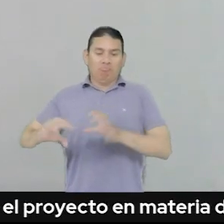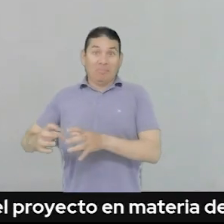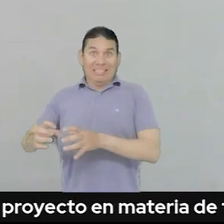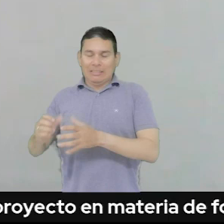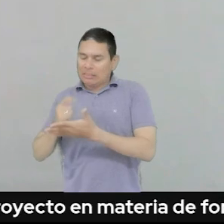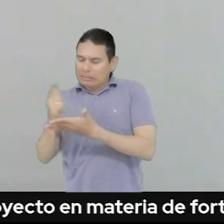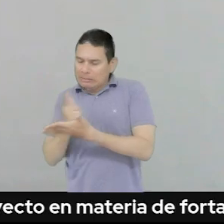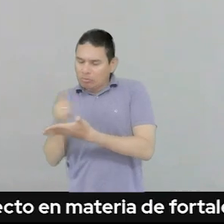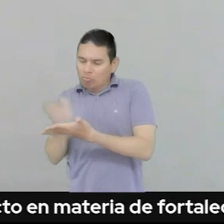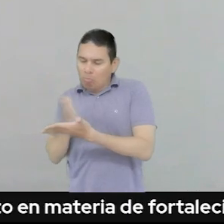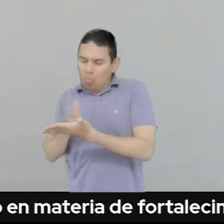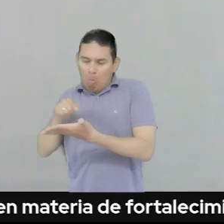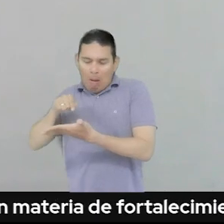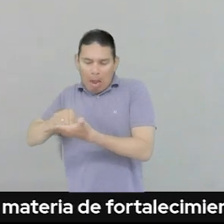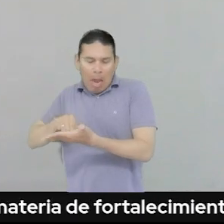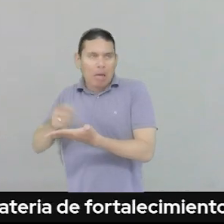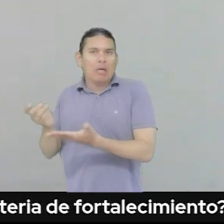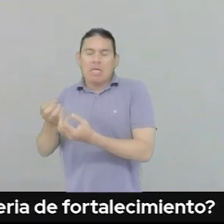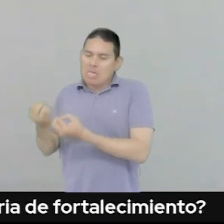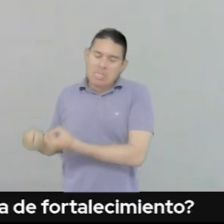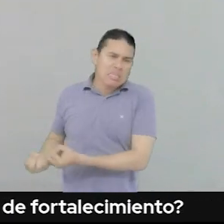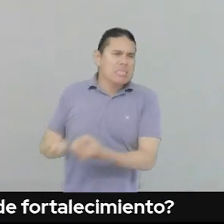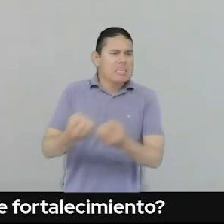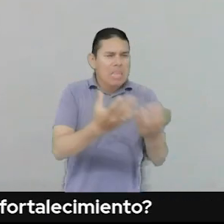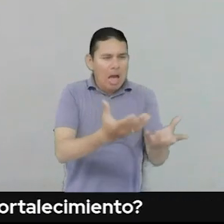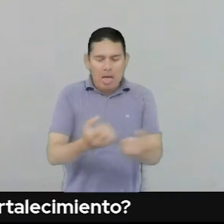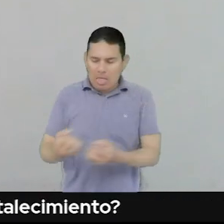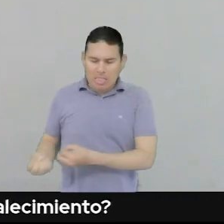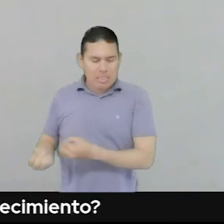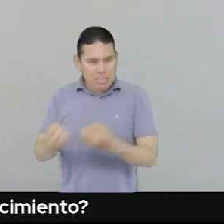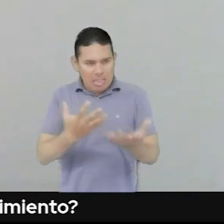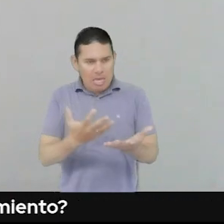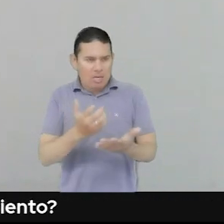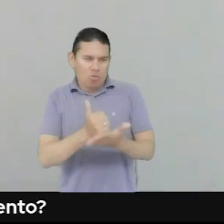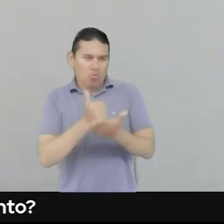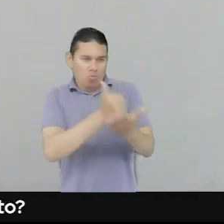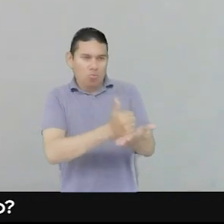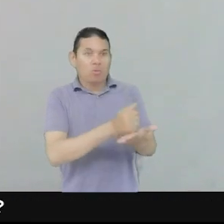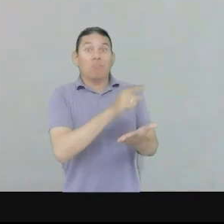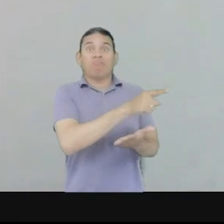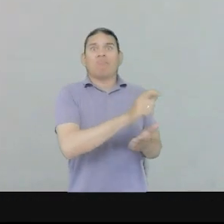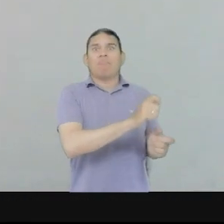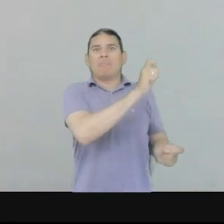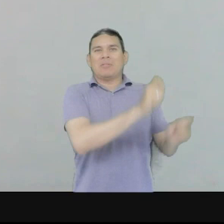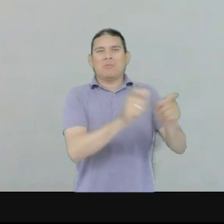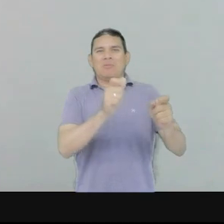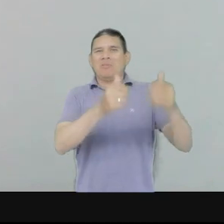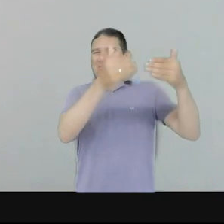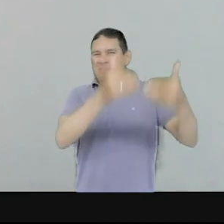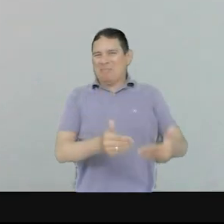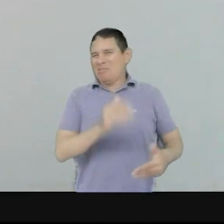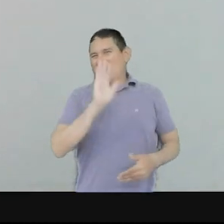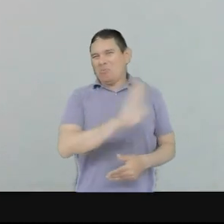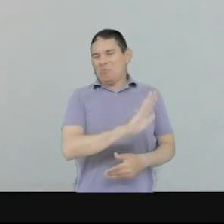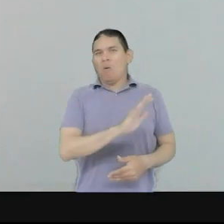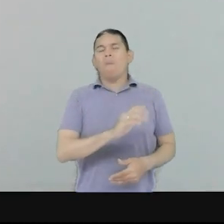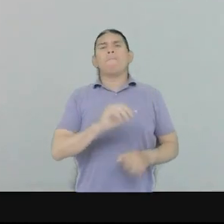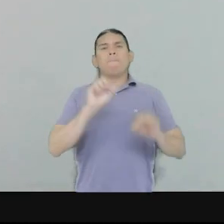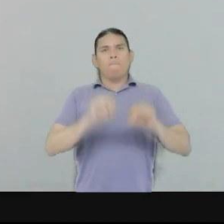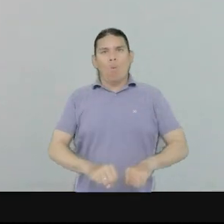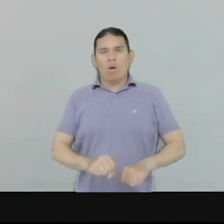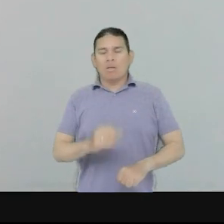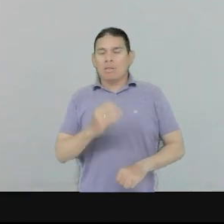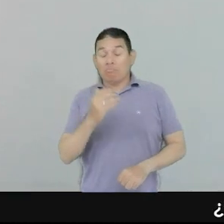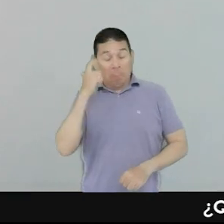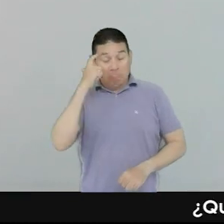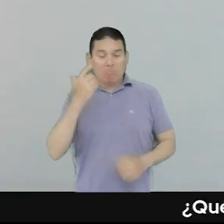discapacidad. A través de este manual queremos brindar herramientas que le permitan a la población con discapacidad poder